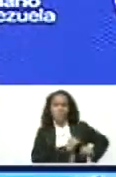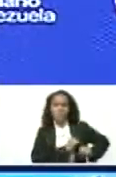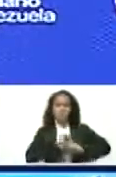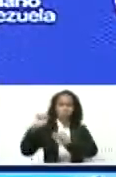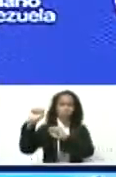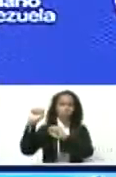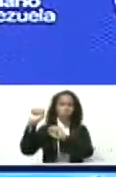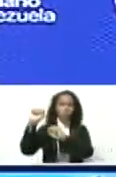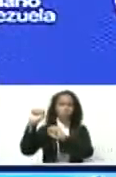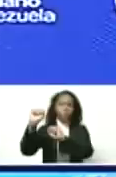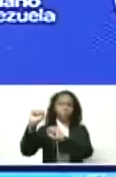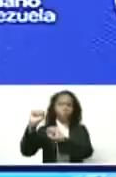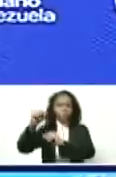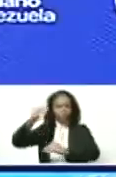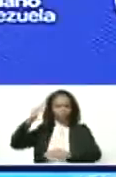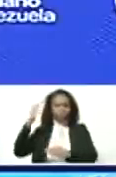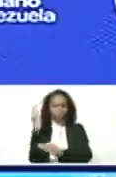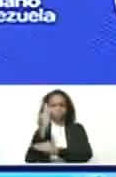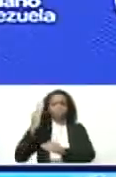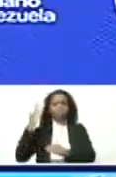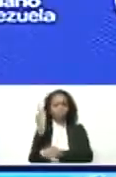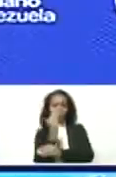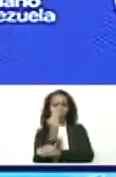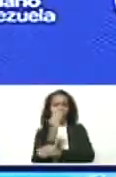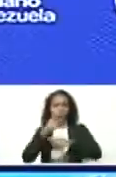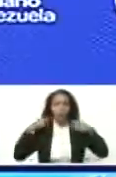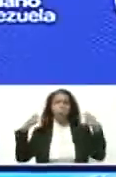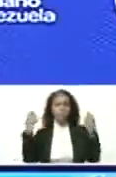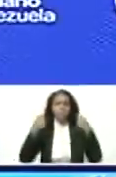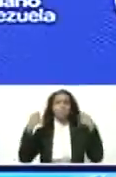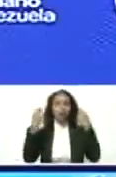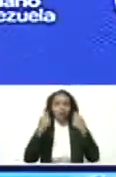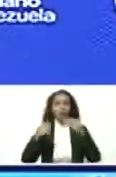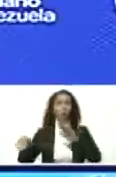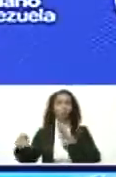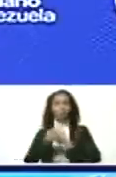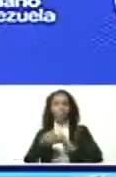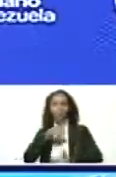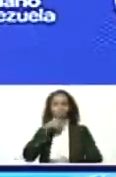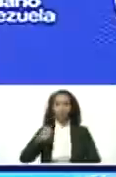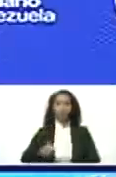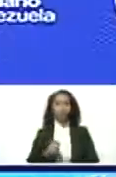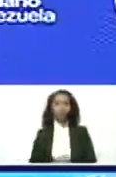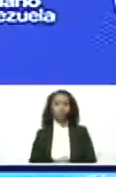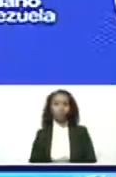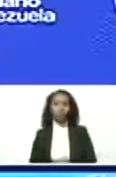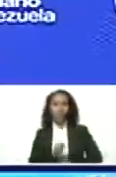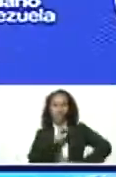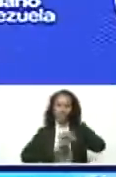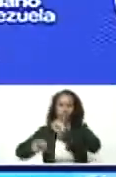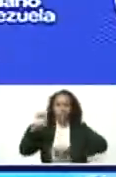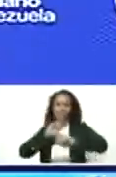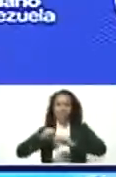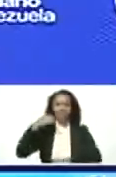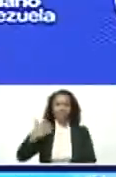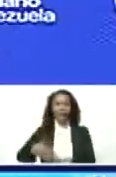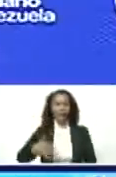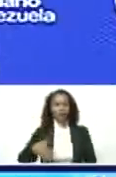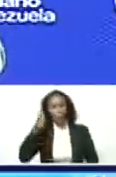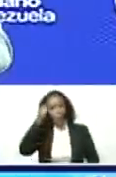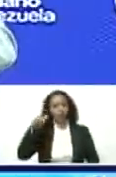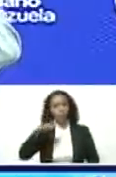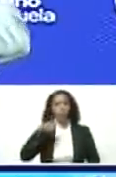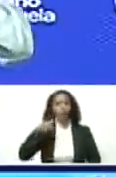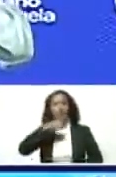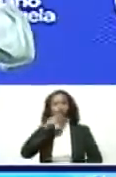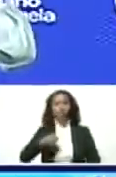las sanciones y las campañas contra Rusia. Y defendemos el derecho del pueblo ruso